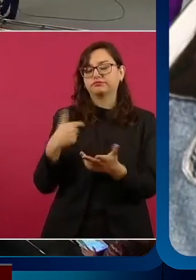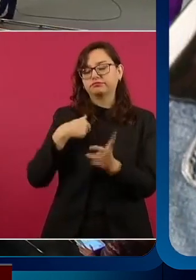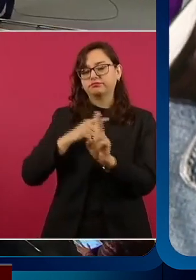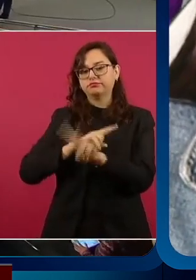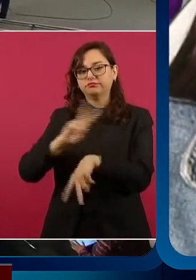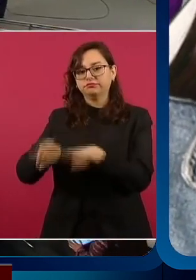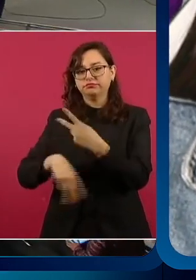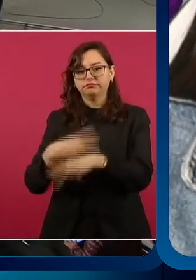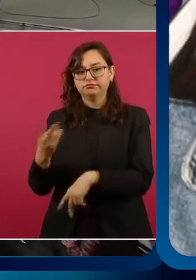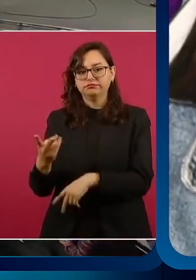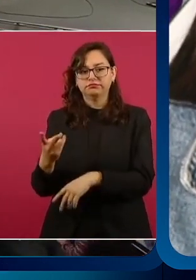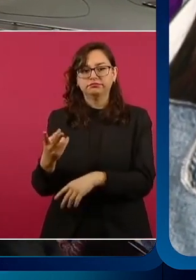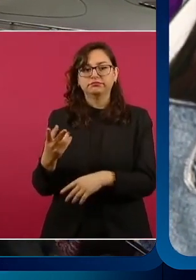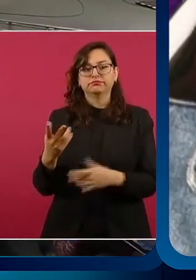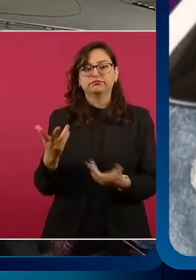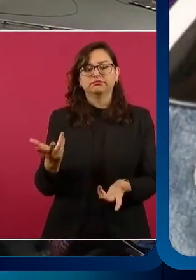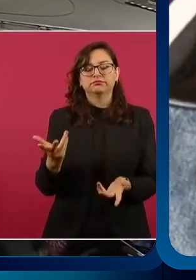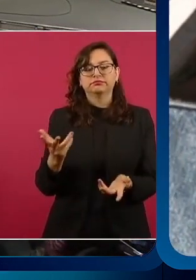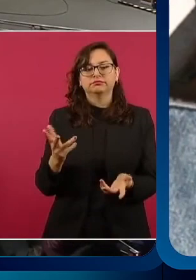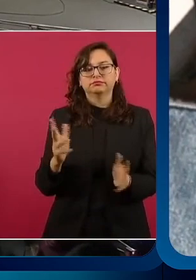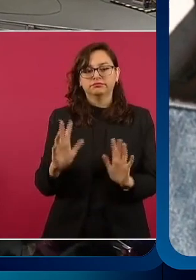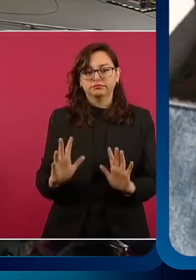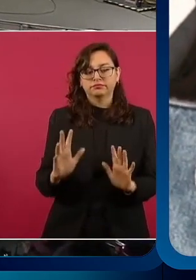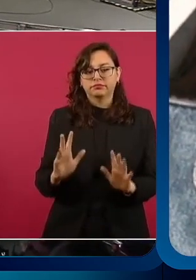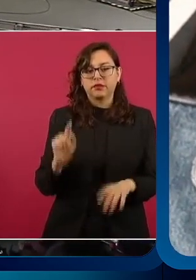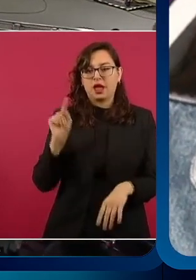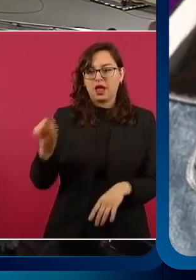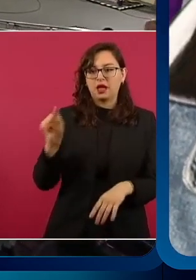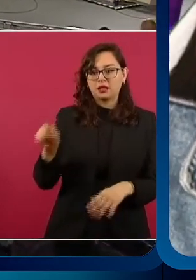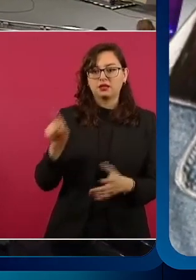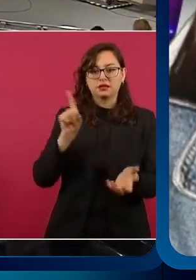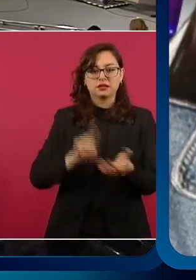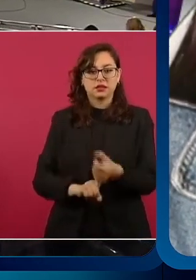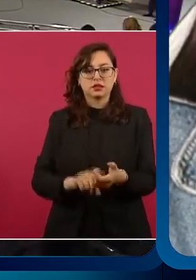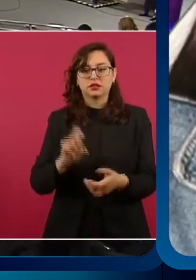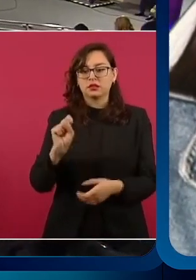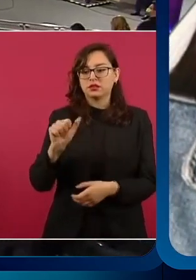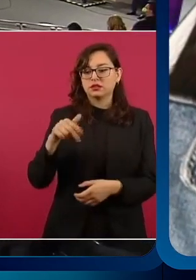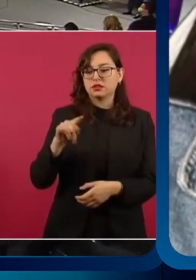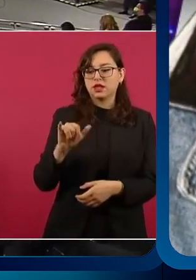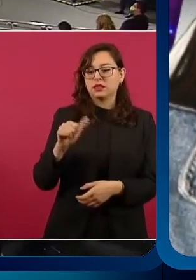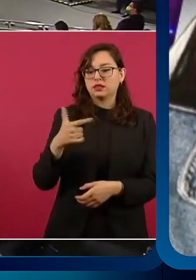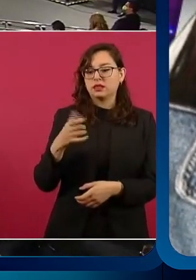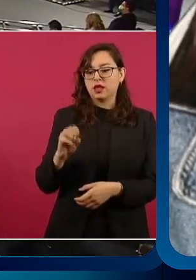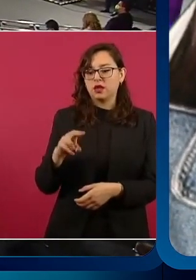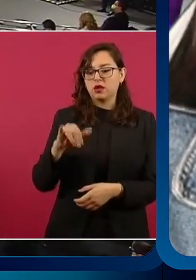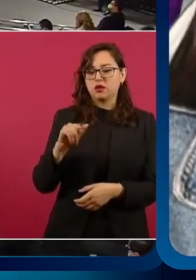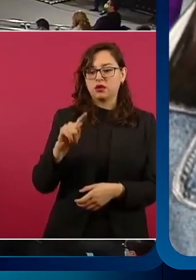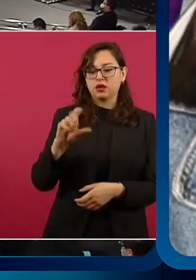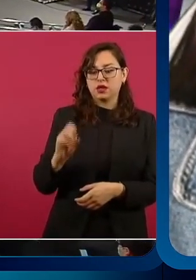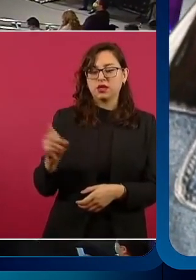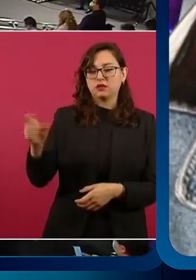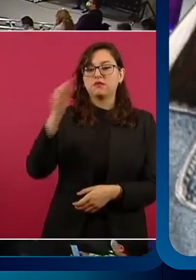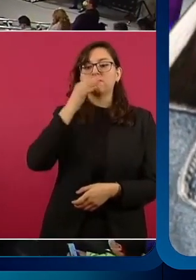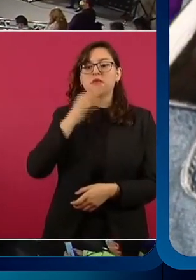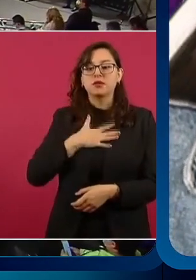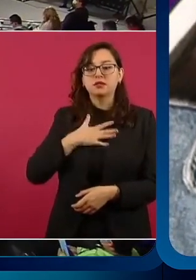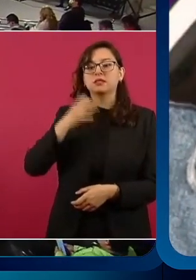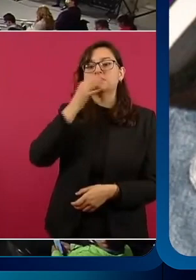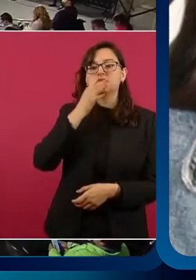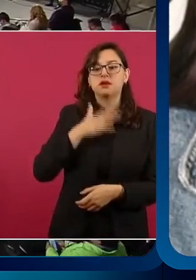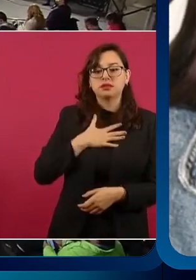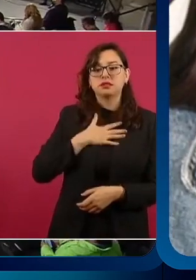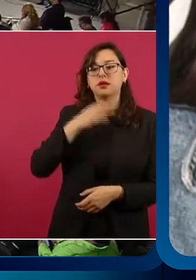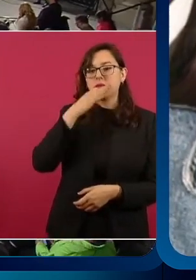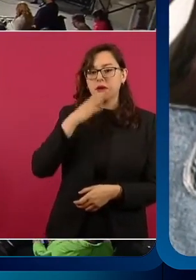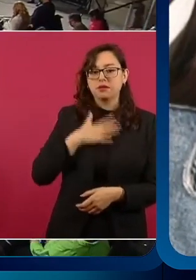Charro, en vivo. Y bueno, familia, mandarle una felicitación a nuestro queridísimo amigo Pepe Ramírez, quien, bueno, la está rompiendo en